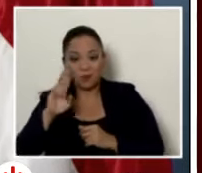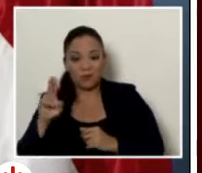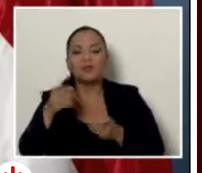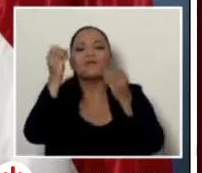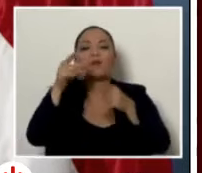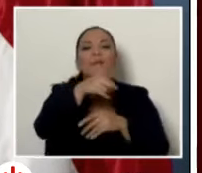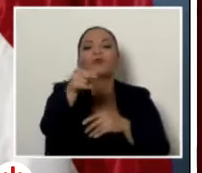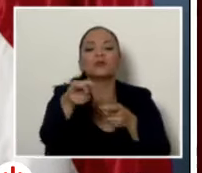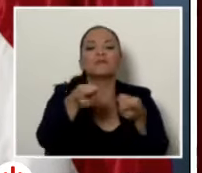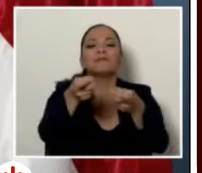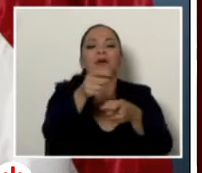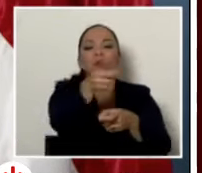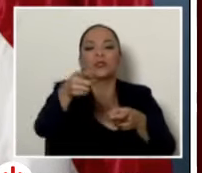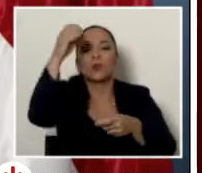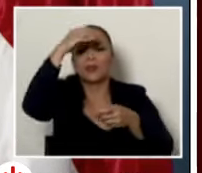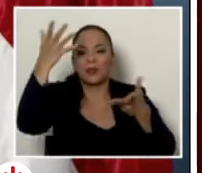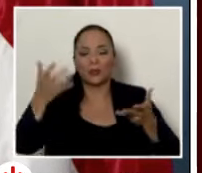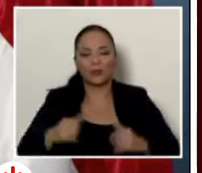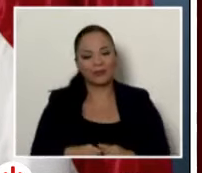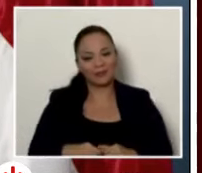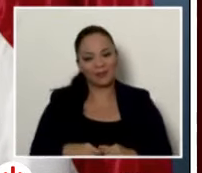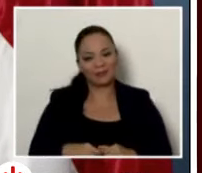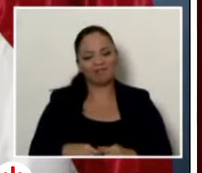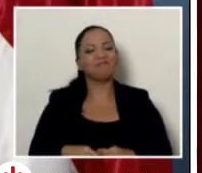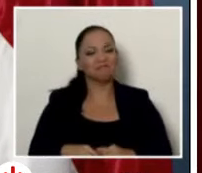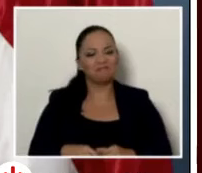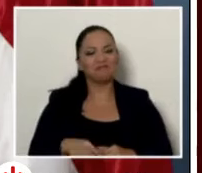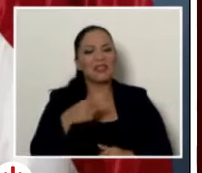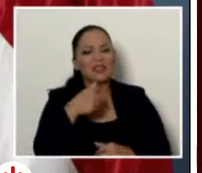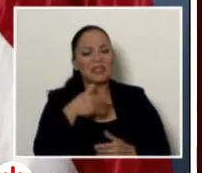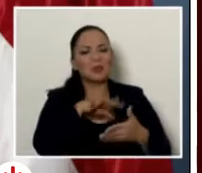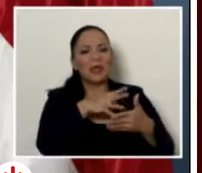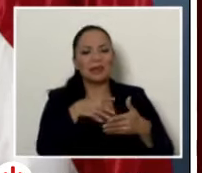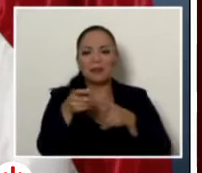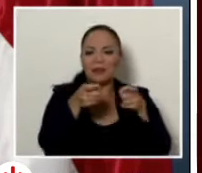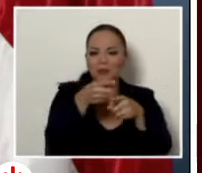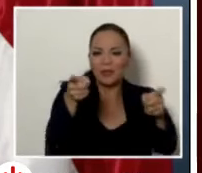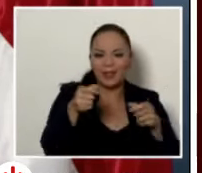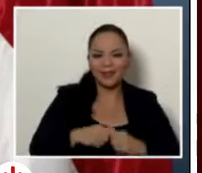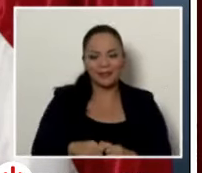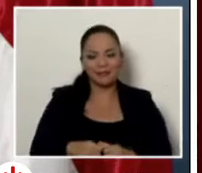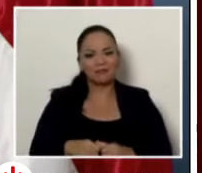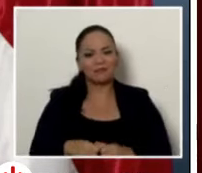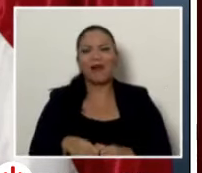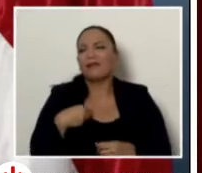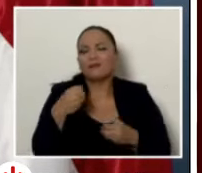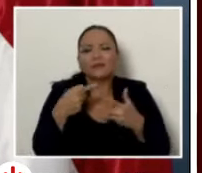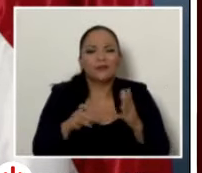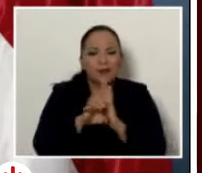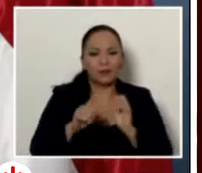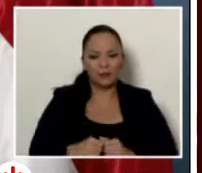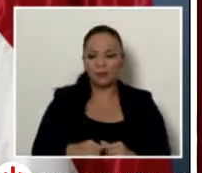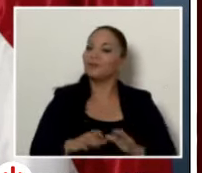con una agenda y así podemos seguir y seguir y seguir dando los ejemplos entonces con las encuestas